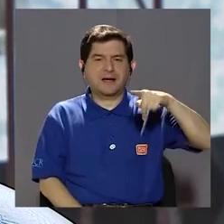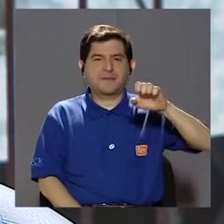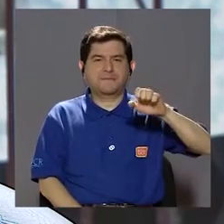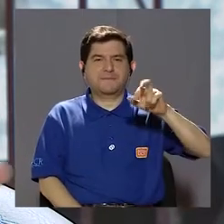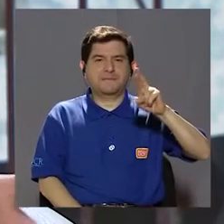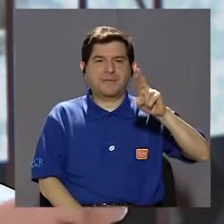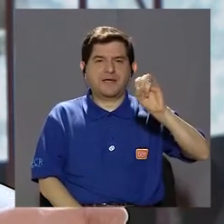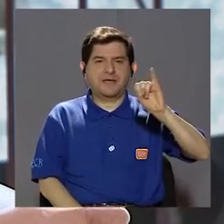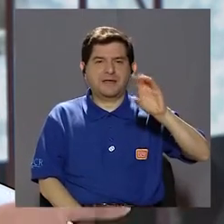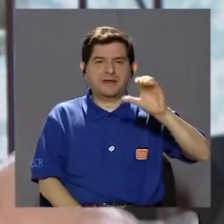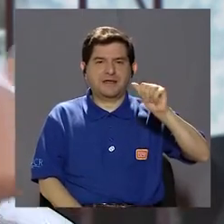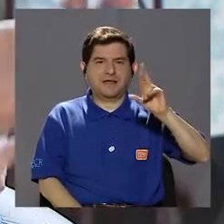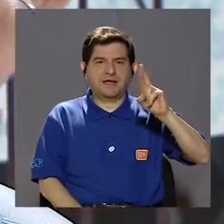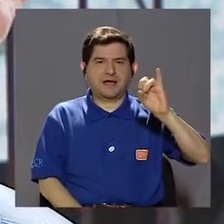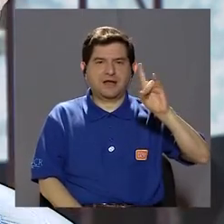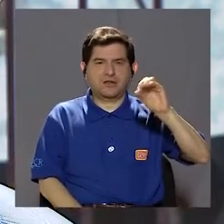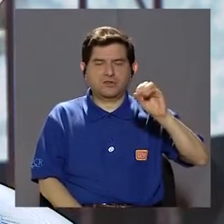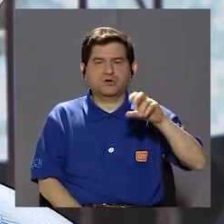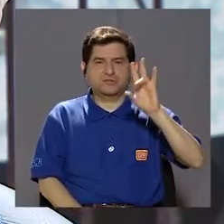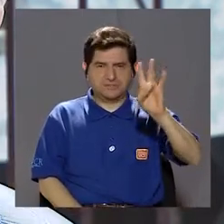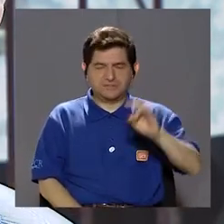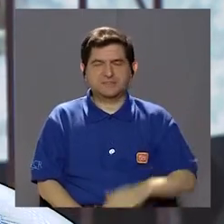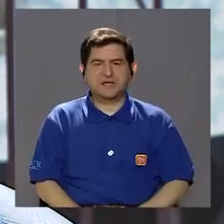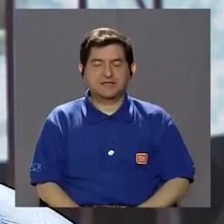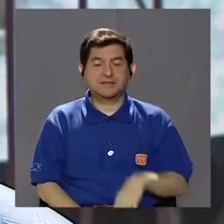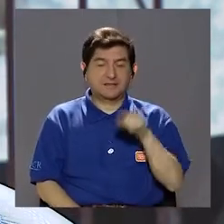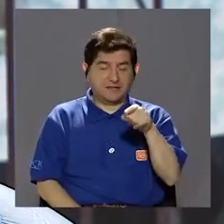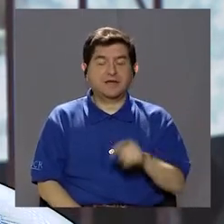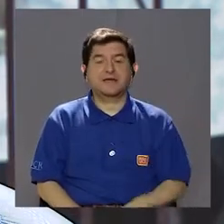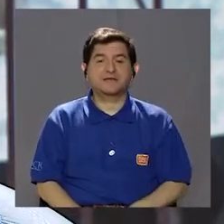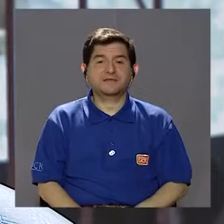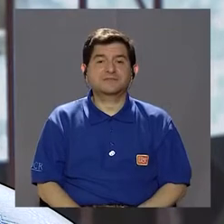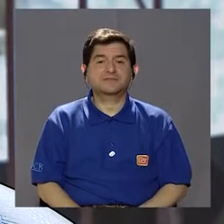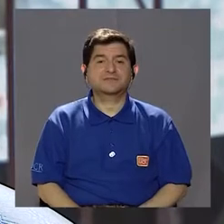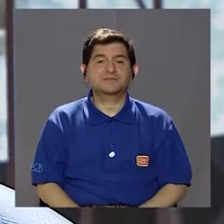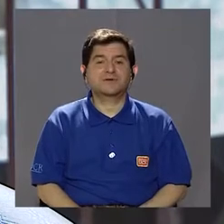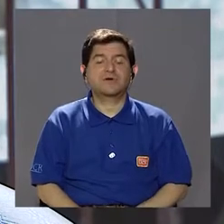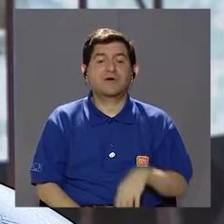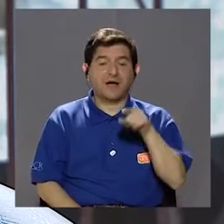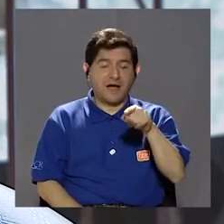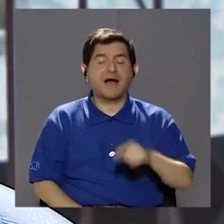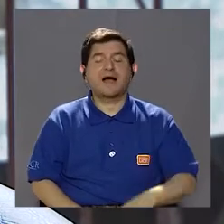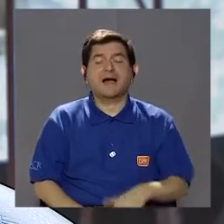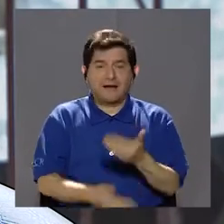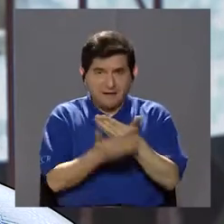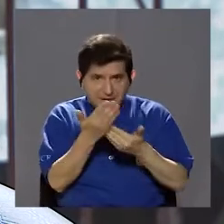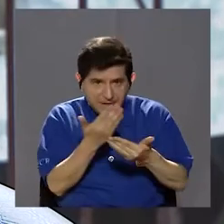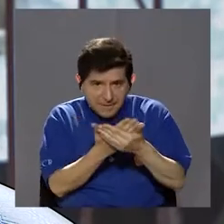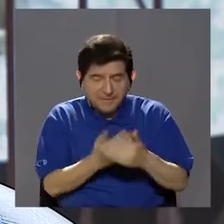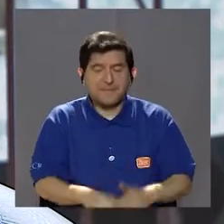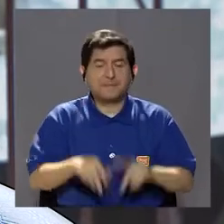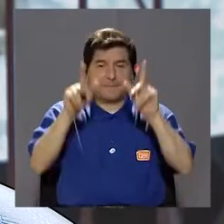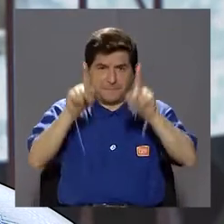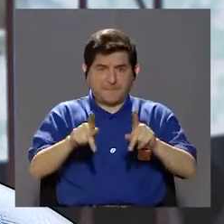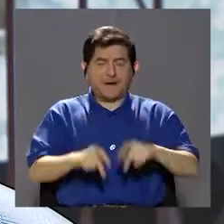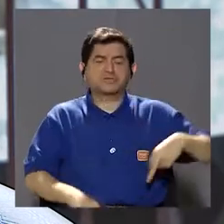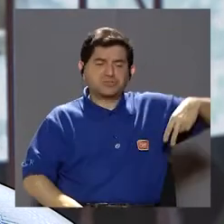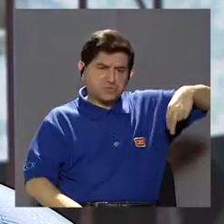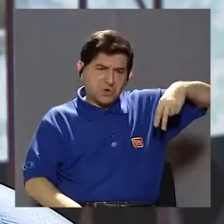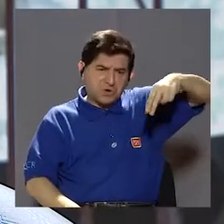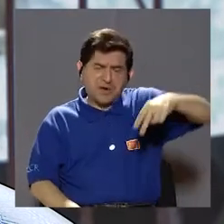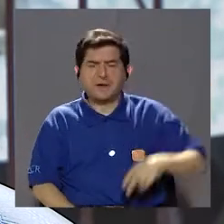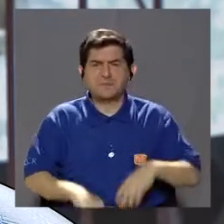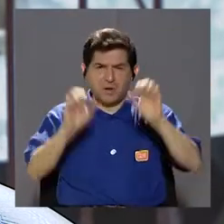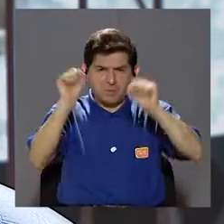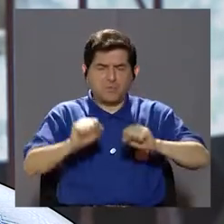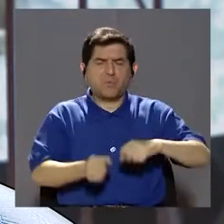7, que sería en la base del talón, de la mano, si una persona está con un fuerte dolor del espolón, y va